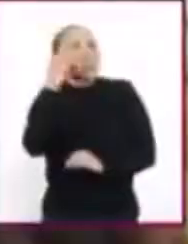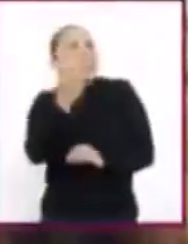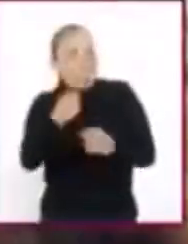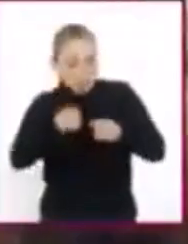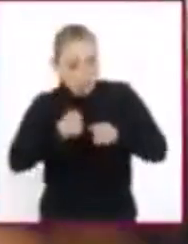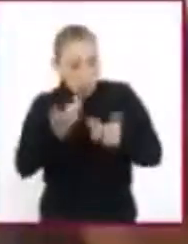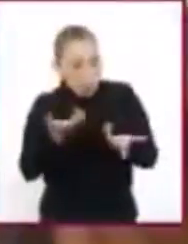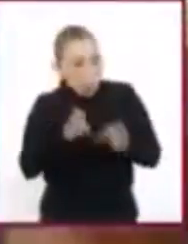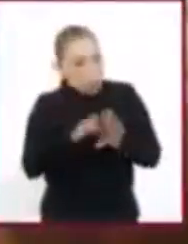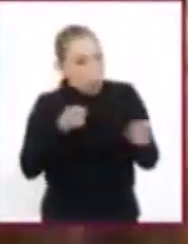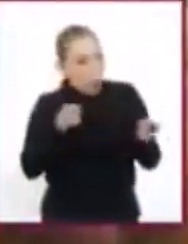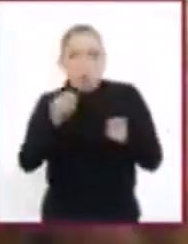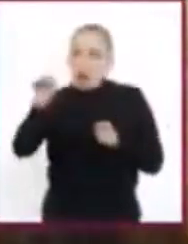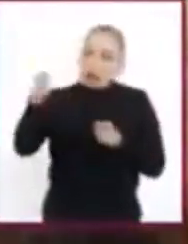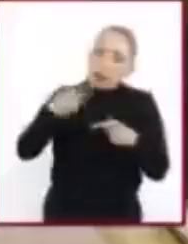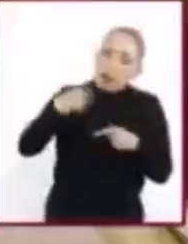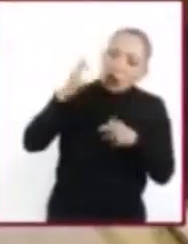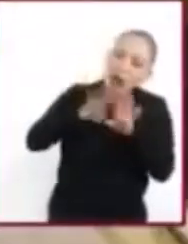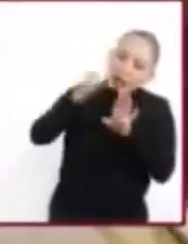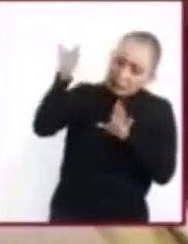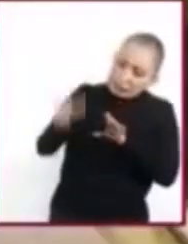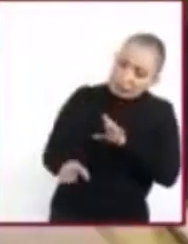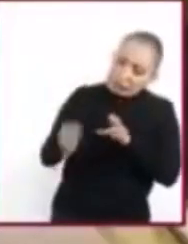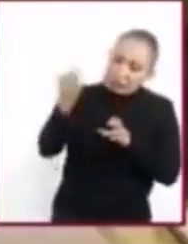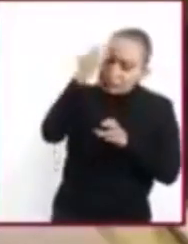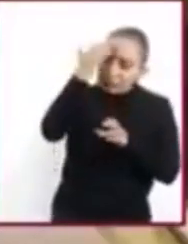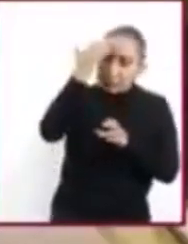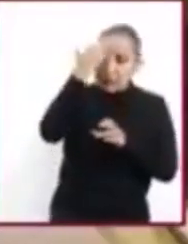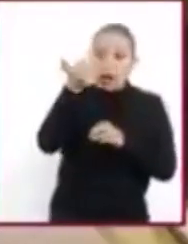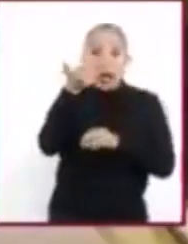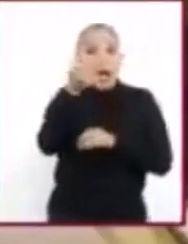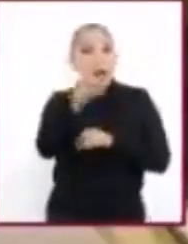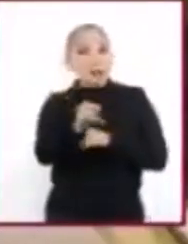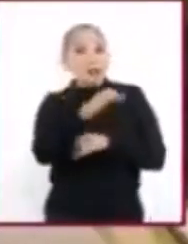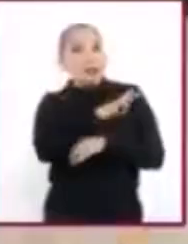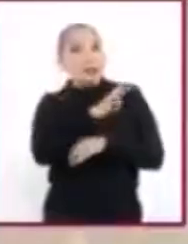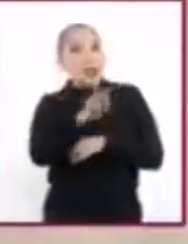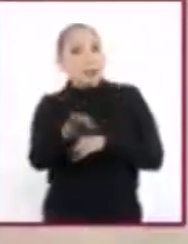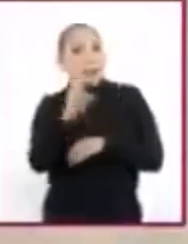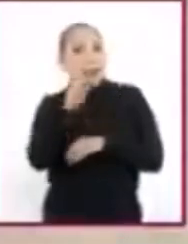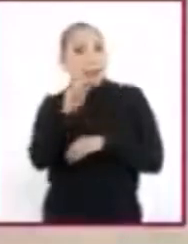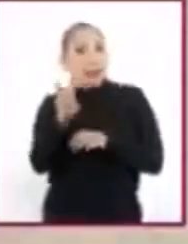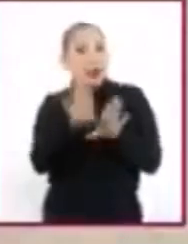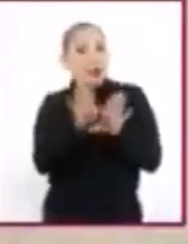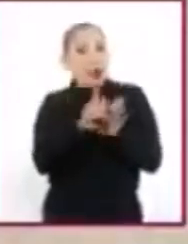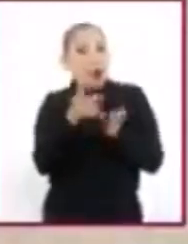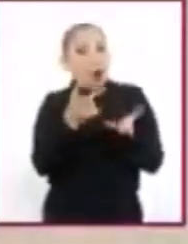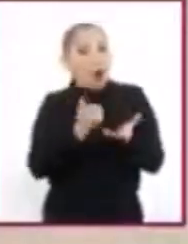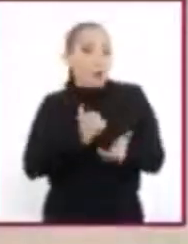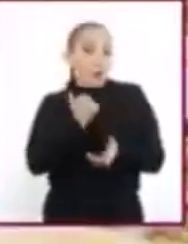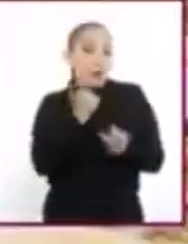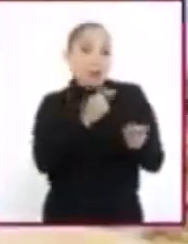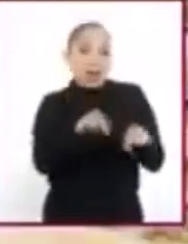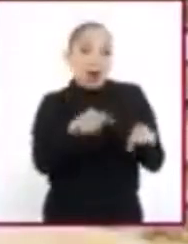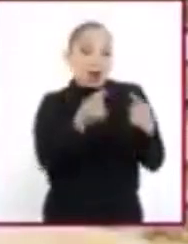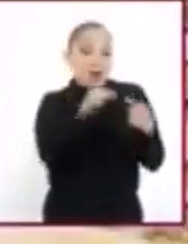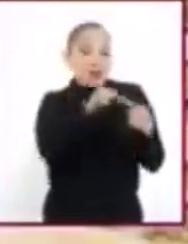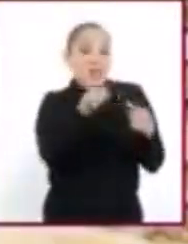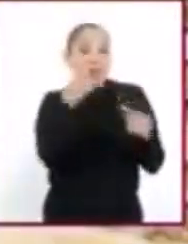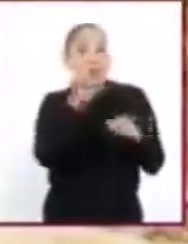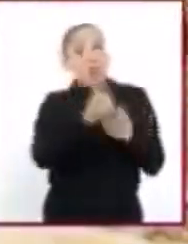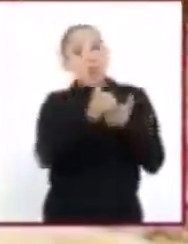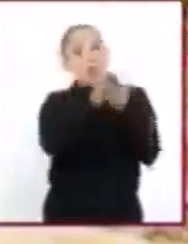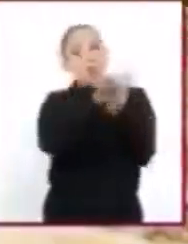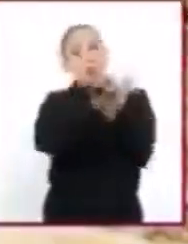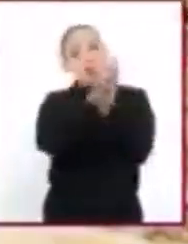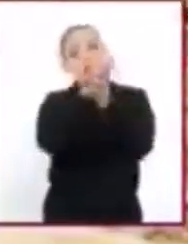mismo y otras personas. De esta manera, se pueden afrontar como un elemento provechoso que permita la evolución